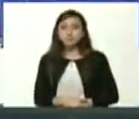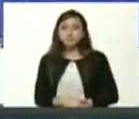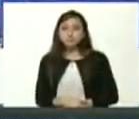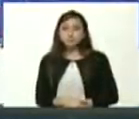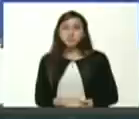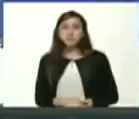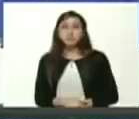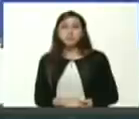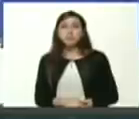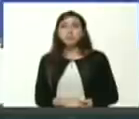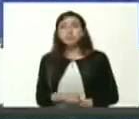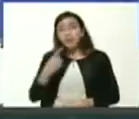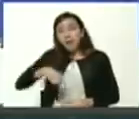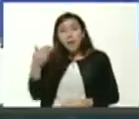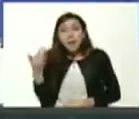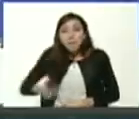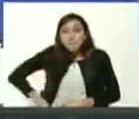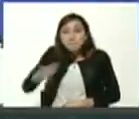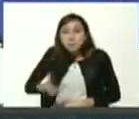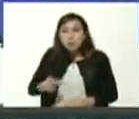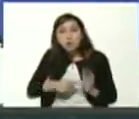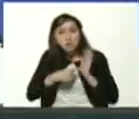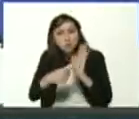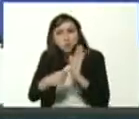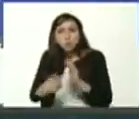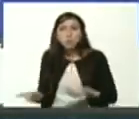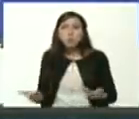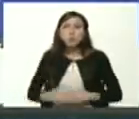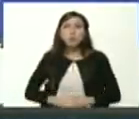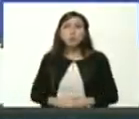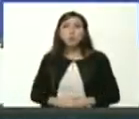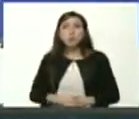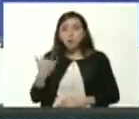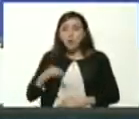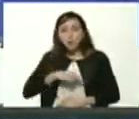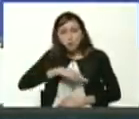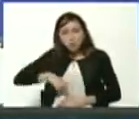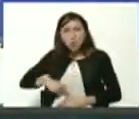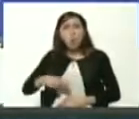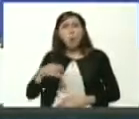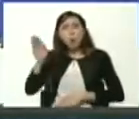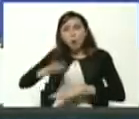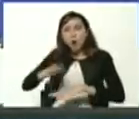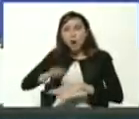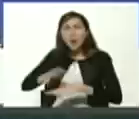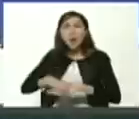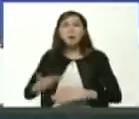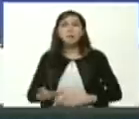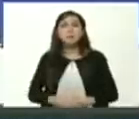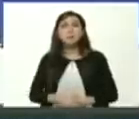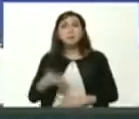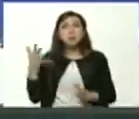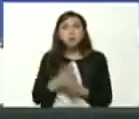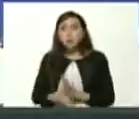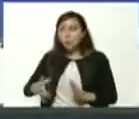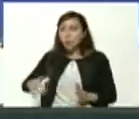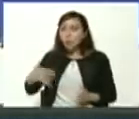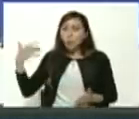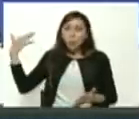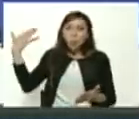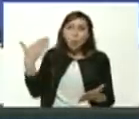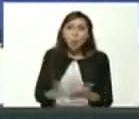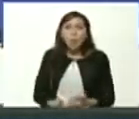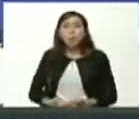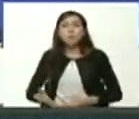ahí están las prioridades en las que hemos venido insistiendo durante todos estos años